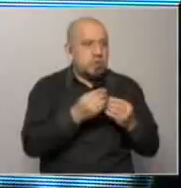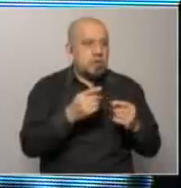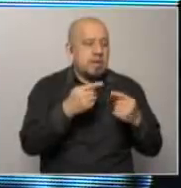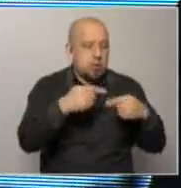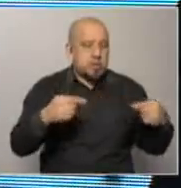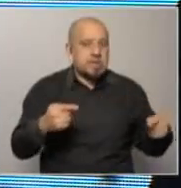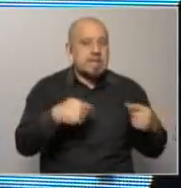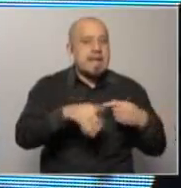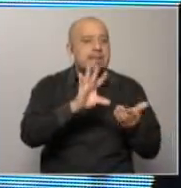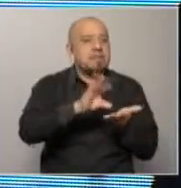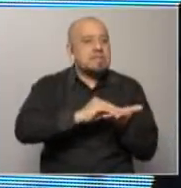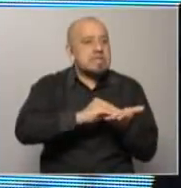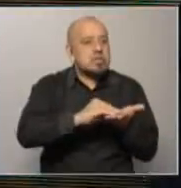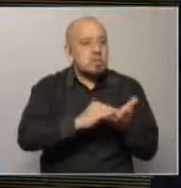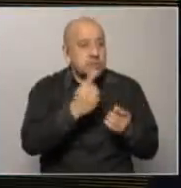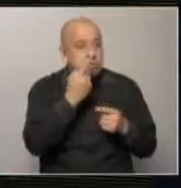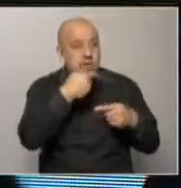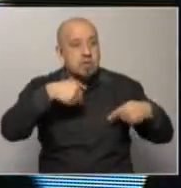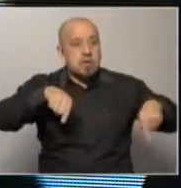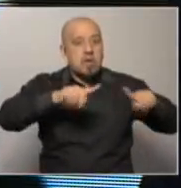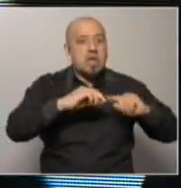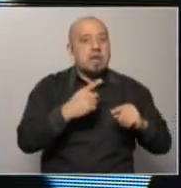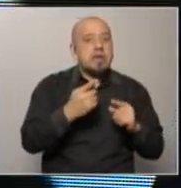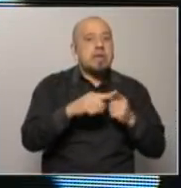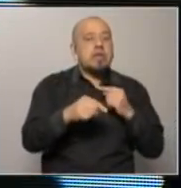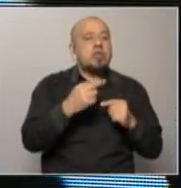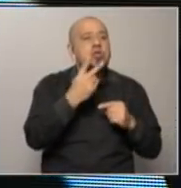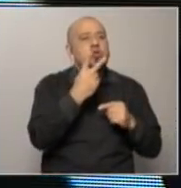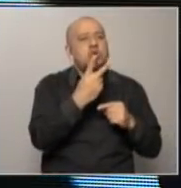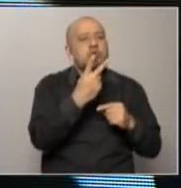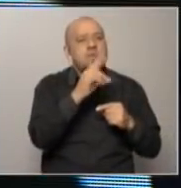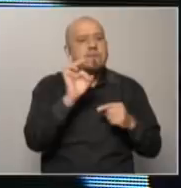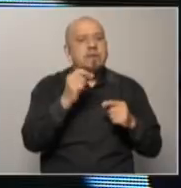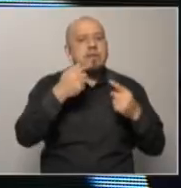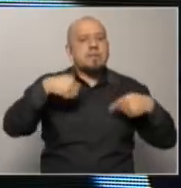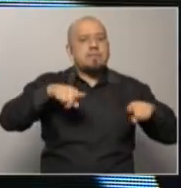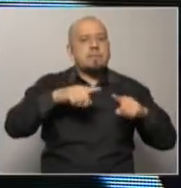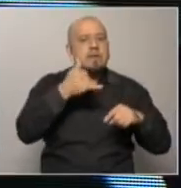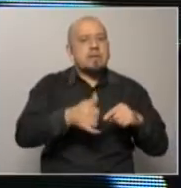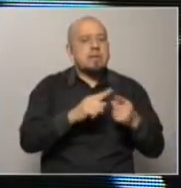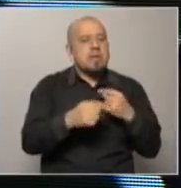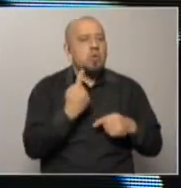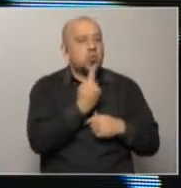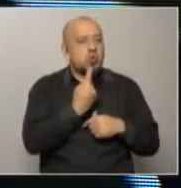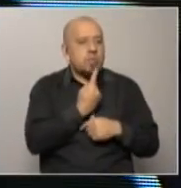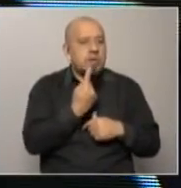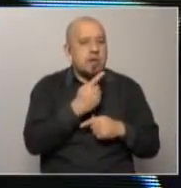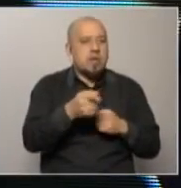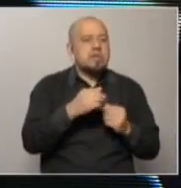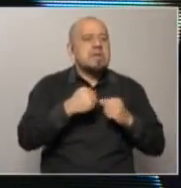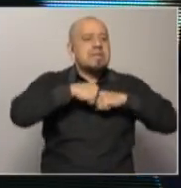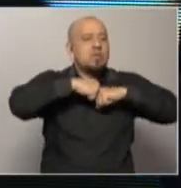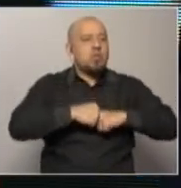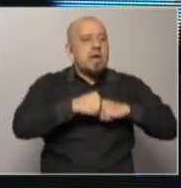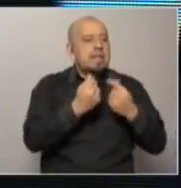que son la administración central y los organismos del 220 que se llaman que son los organismos que tienen autonomía el tribunal de